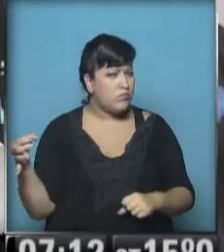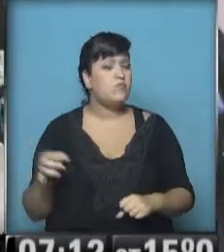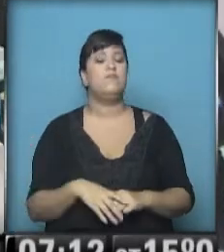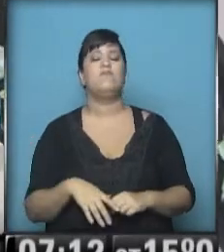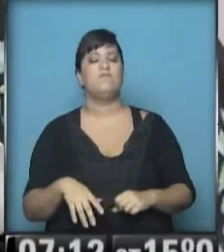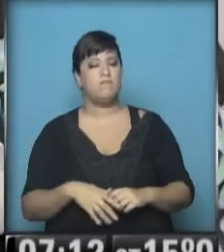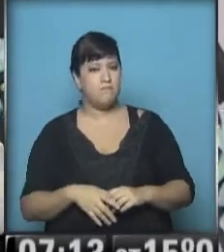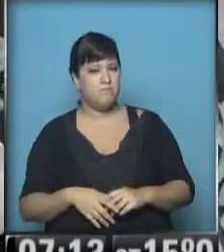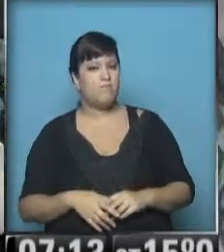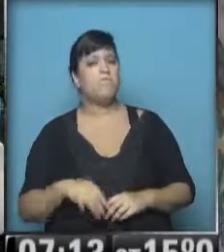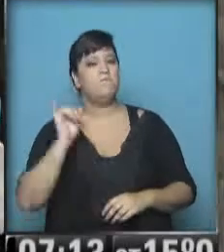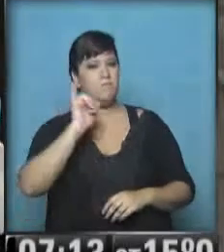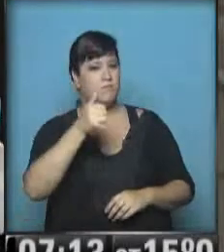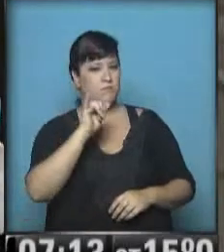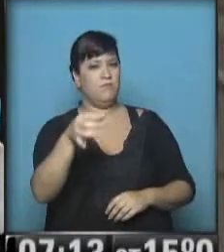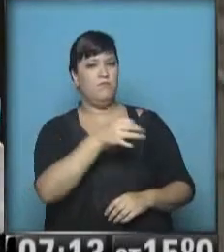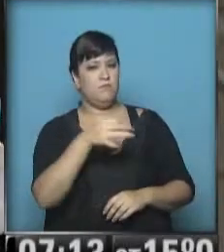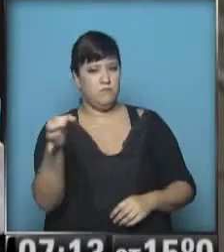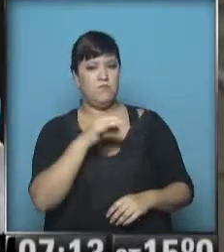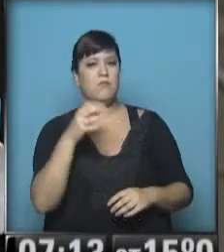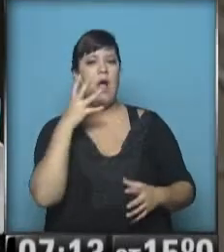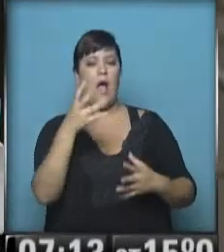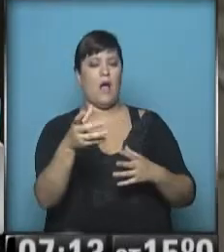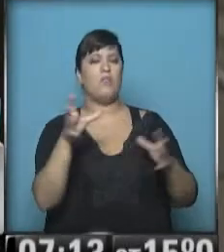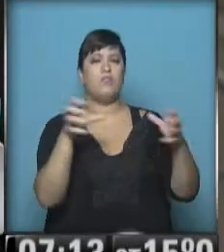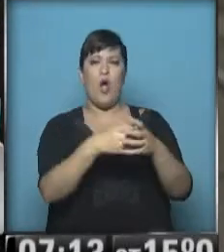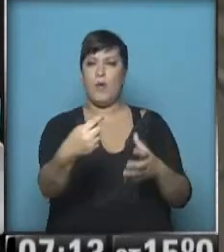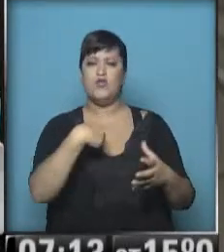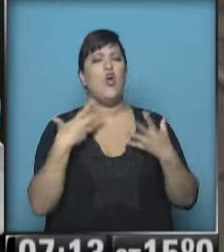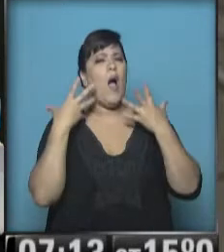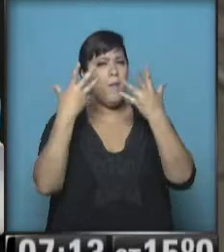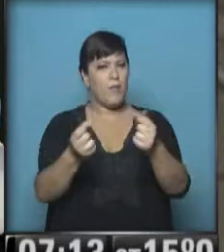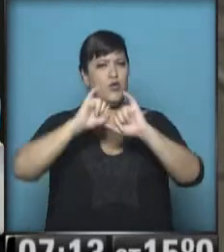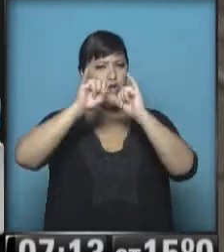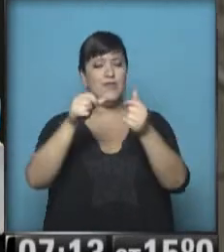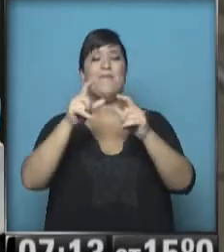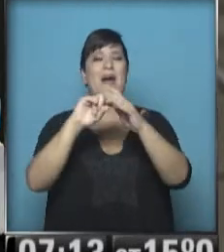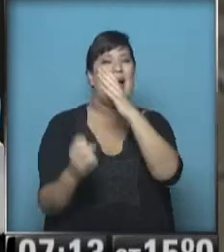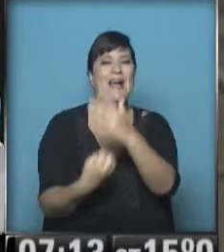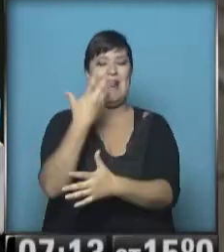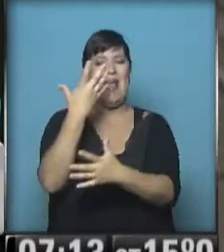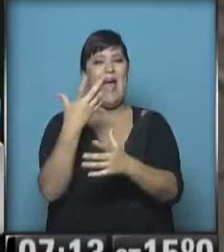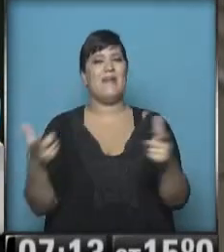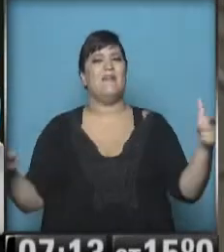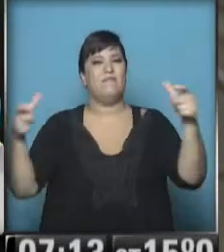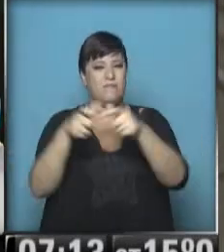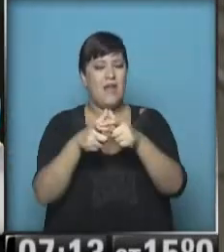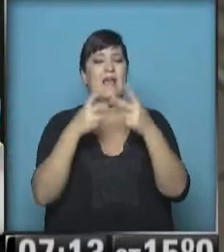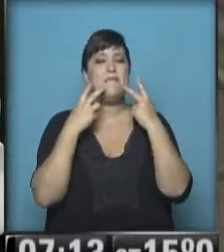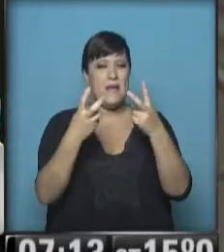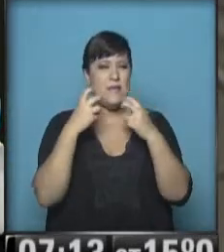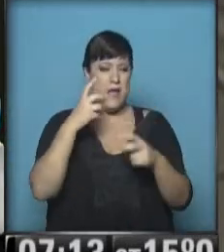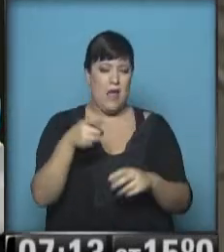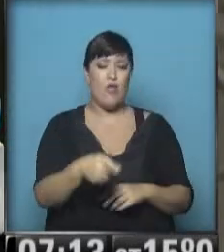Alejandro Lourdes, es así. Hubo un respaldo de la oposición a crear esta comisión investigadora, por lo menos en